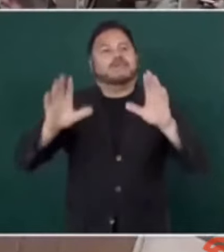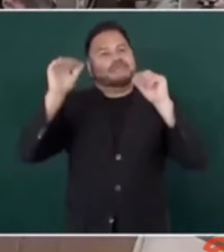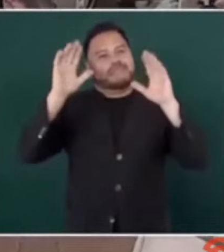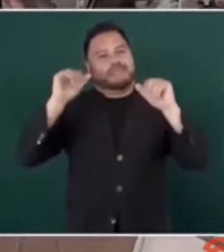Adiós, adiós.